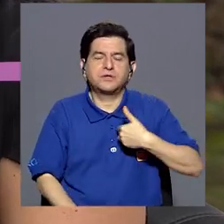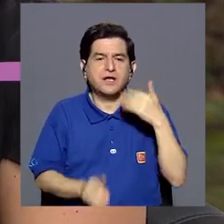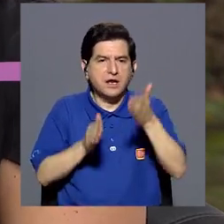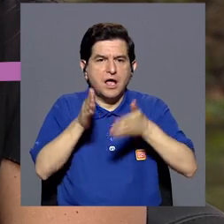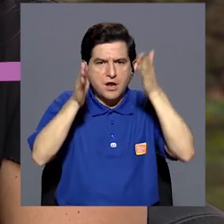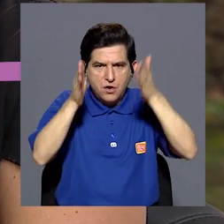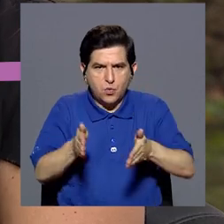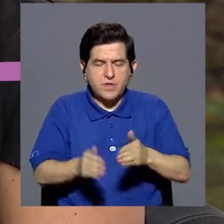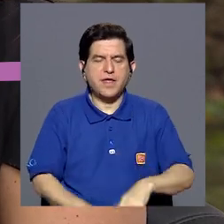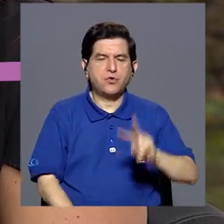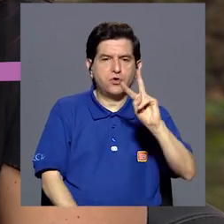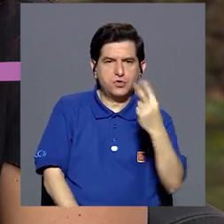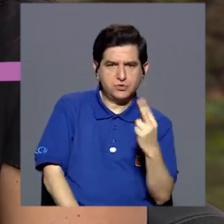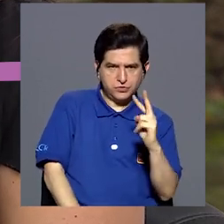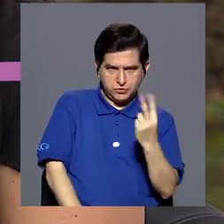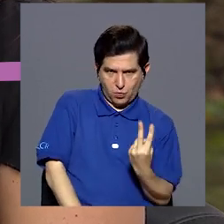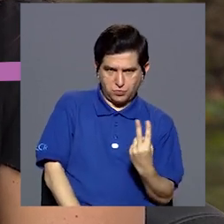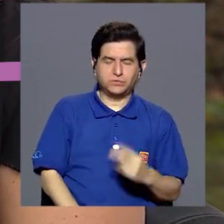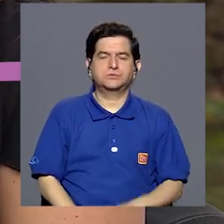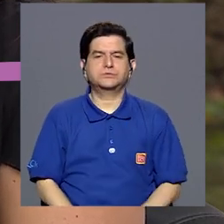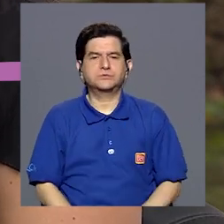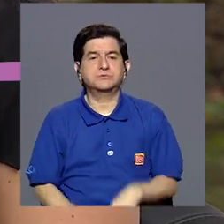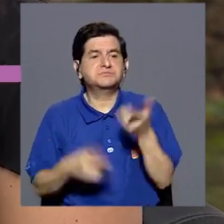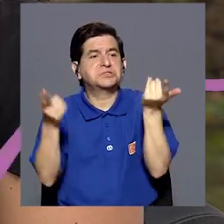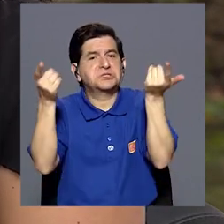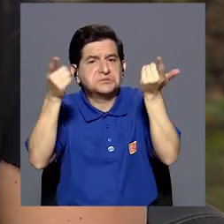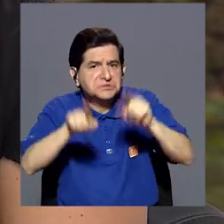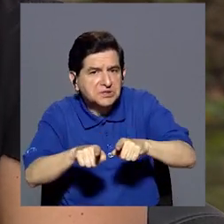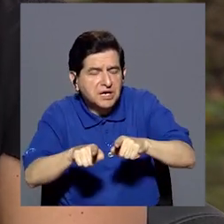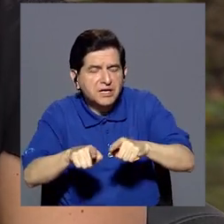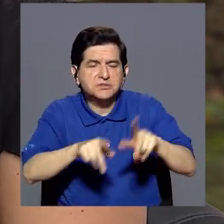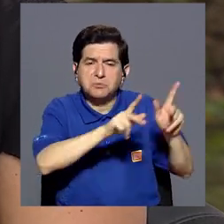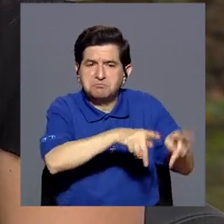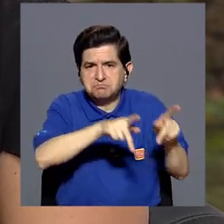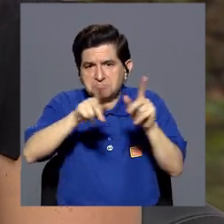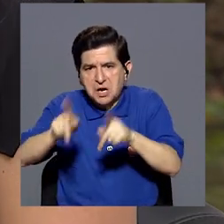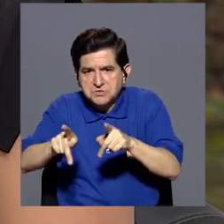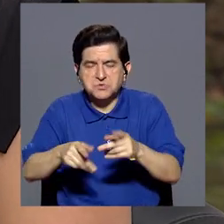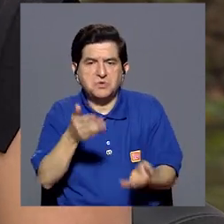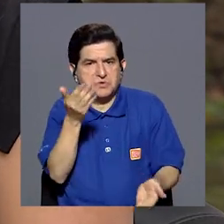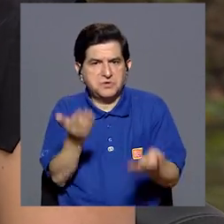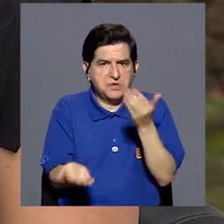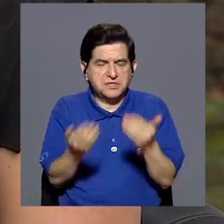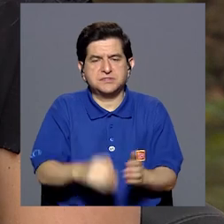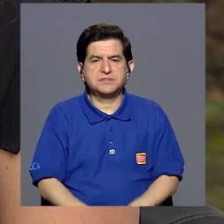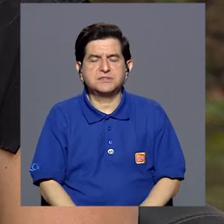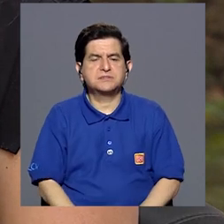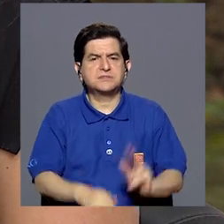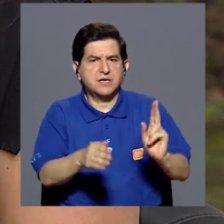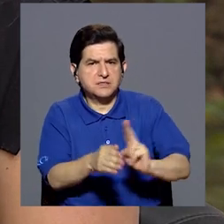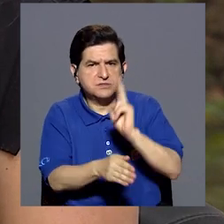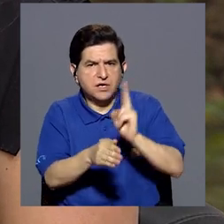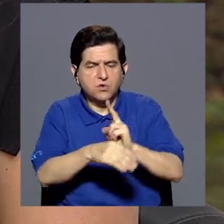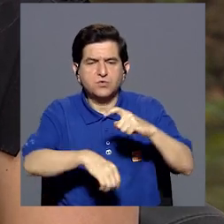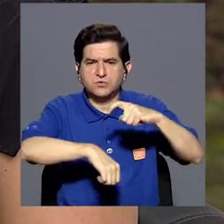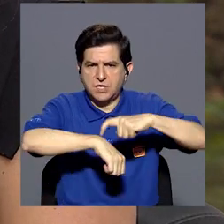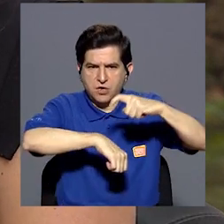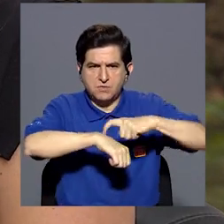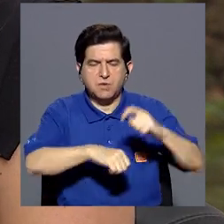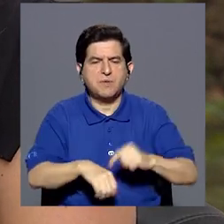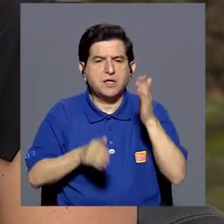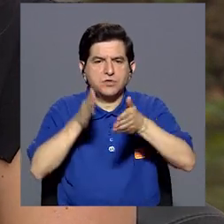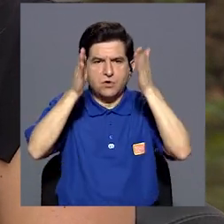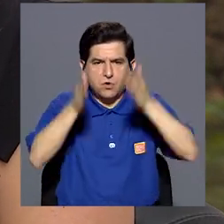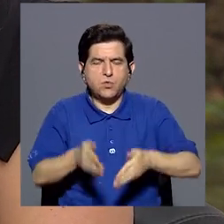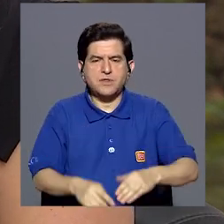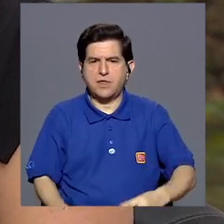tenemos cuidadores que vienen a ser secundarios, que son personas a las cuales se recurren en momentos en